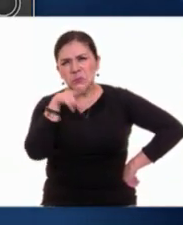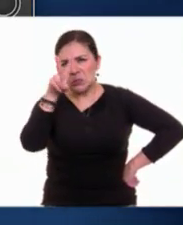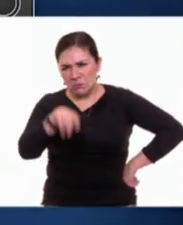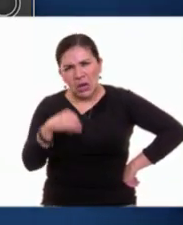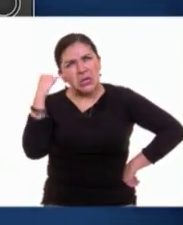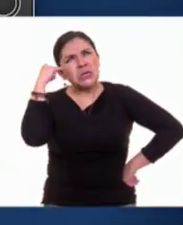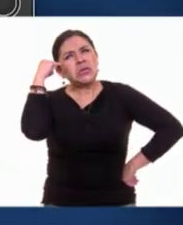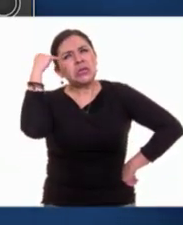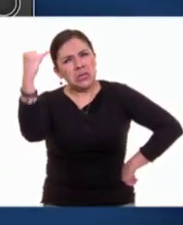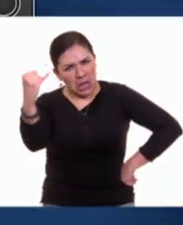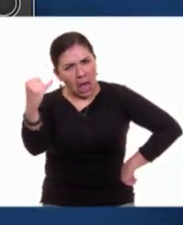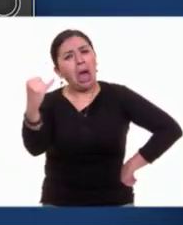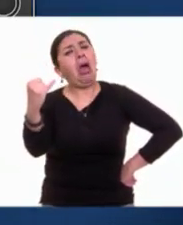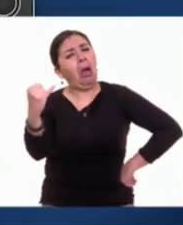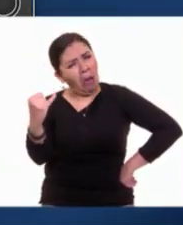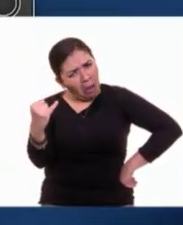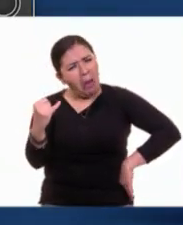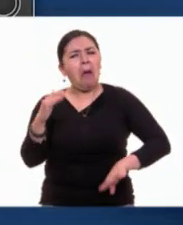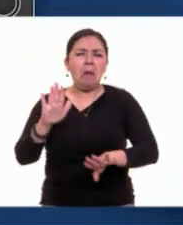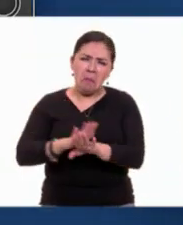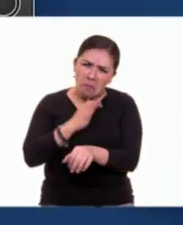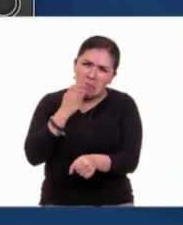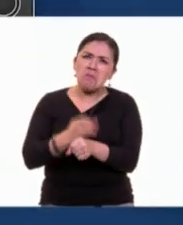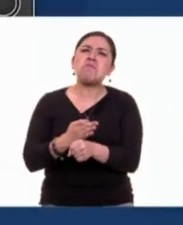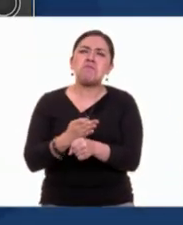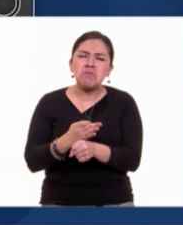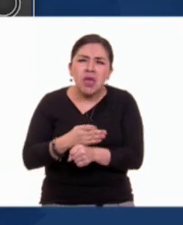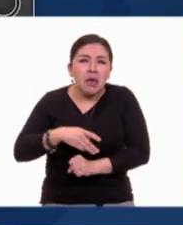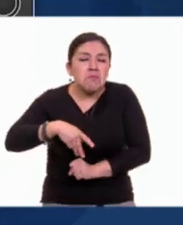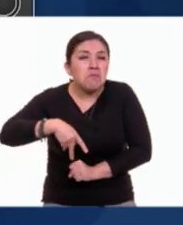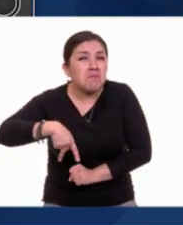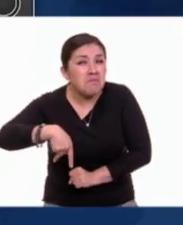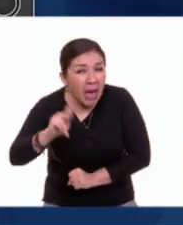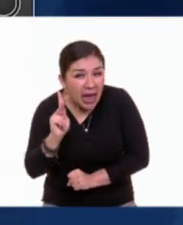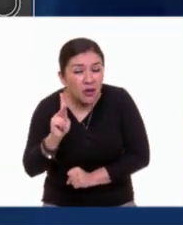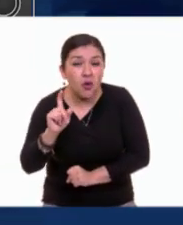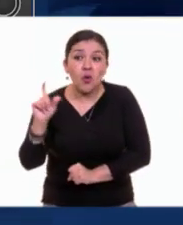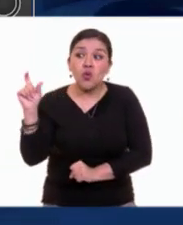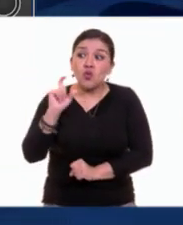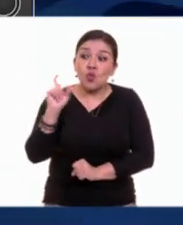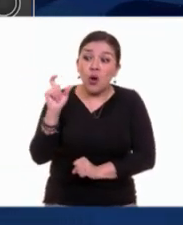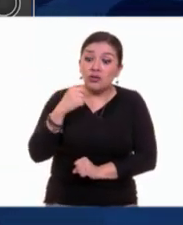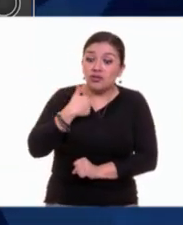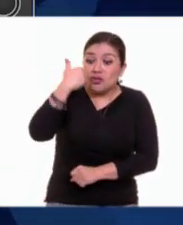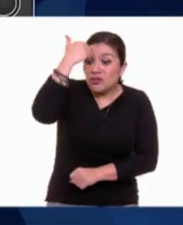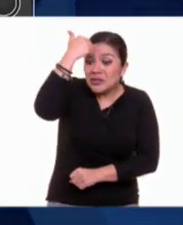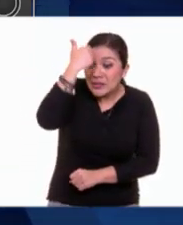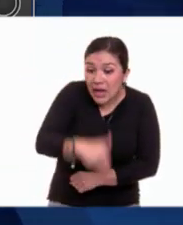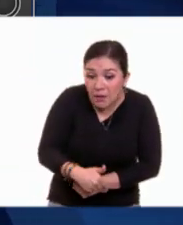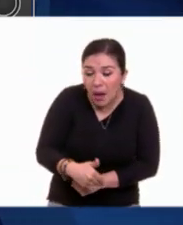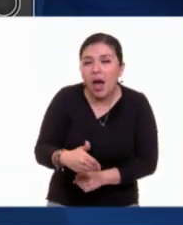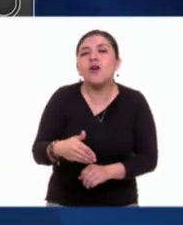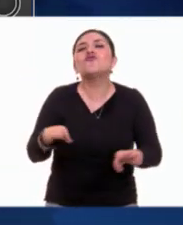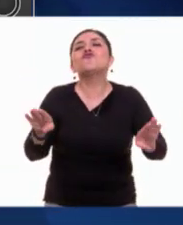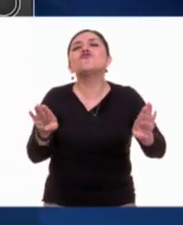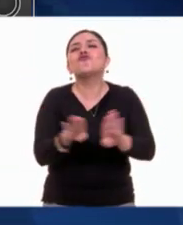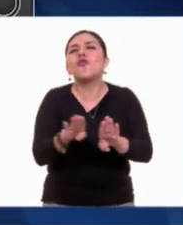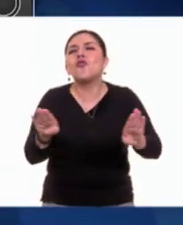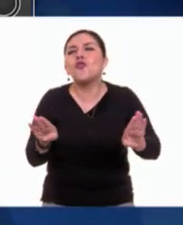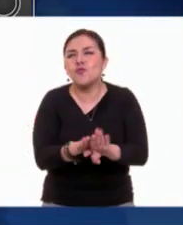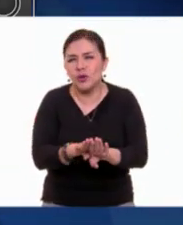no es mala. Pero aplaudiré cuando sepa una cosa.